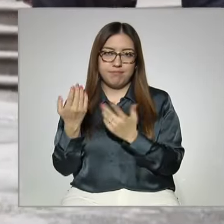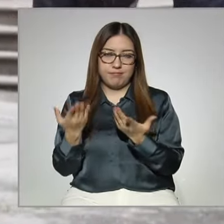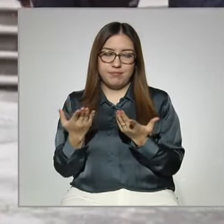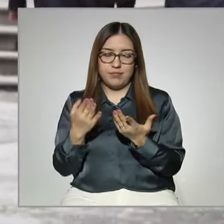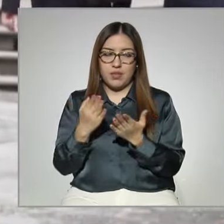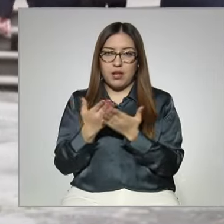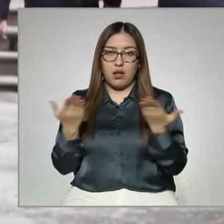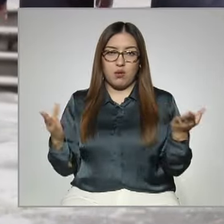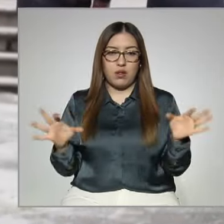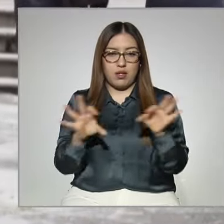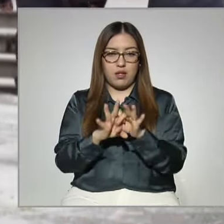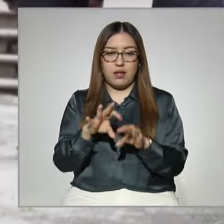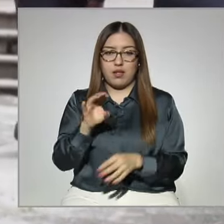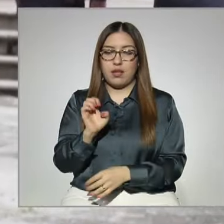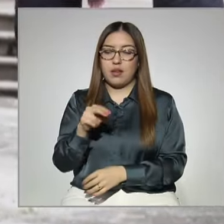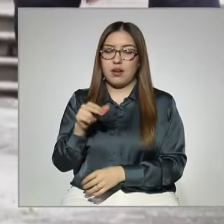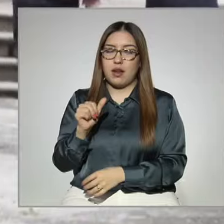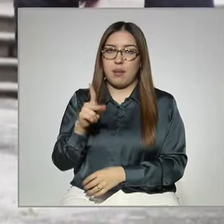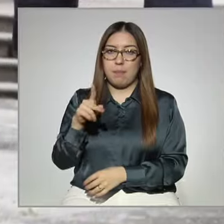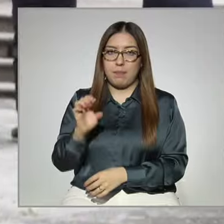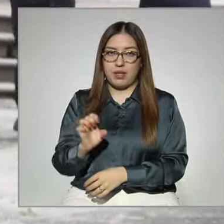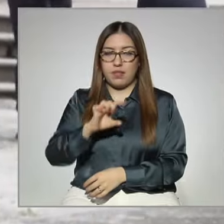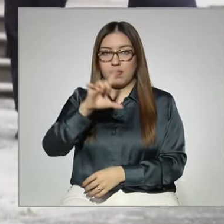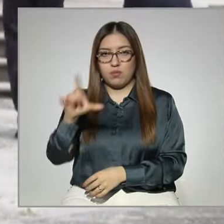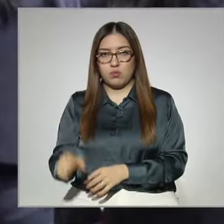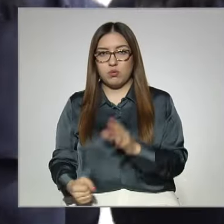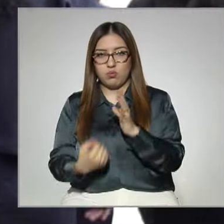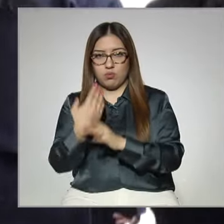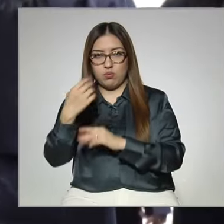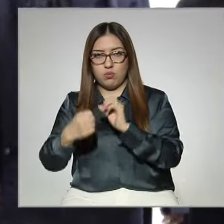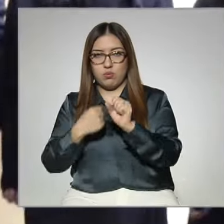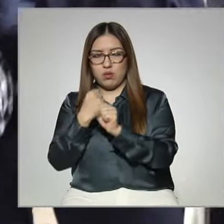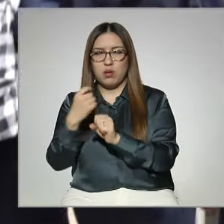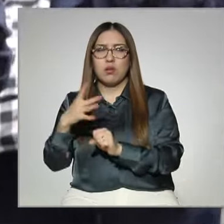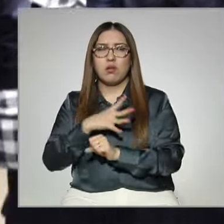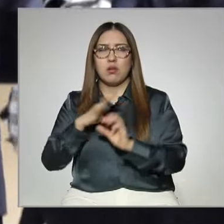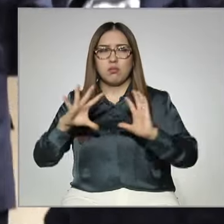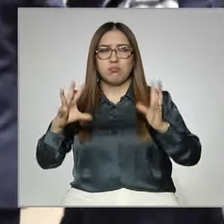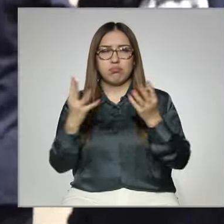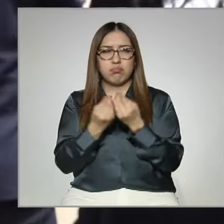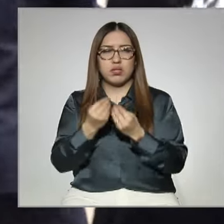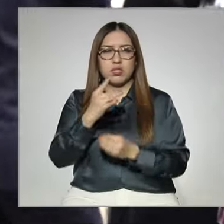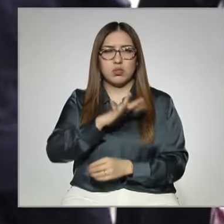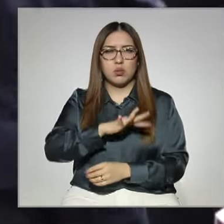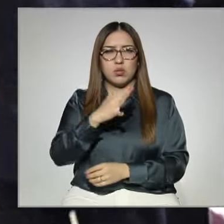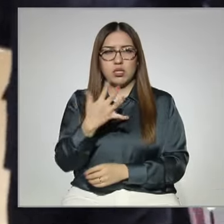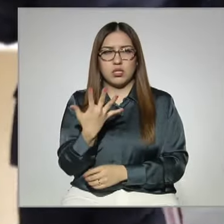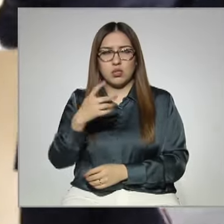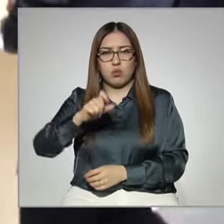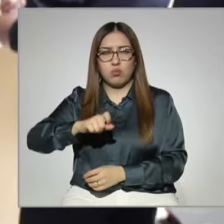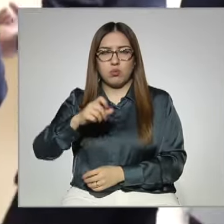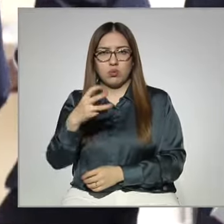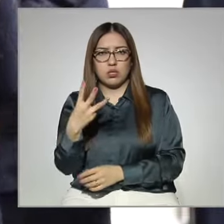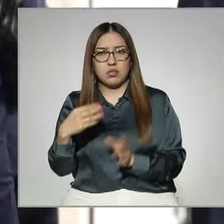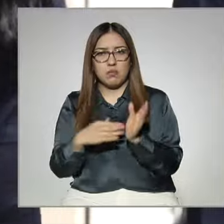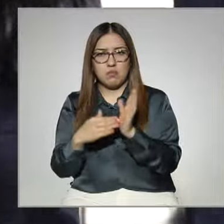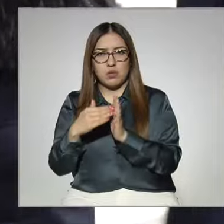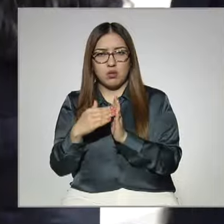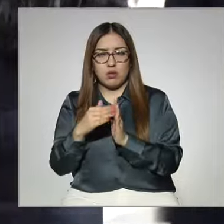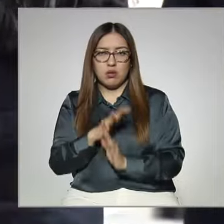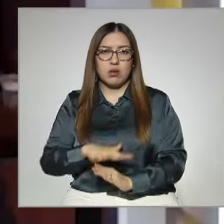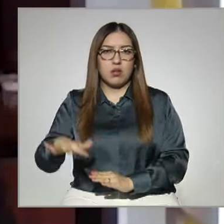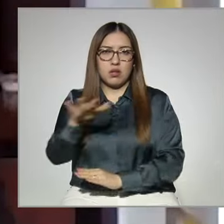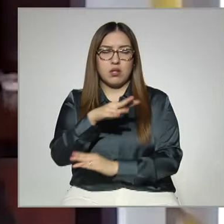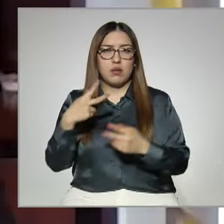la ENAPE, ya en el levantamiento del año siguiente, se estimó una población de 55.3 millones de